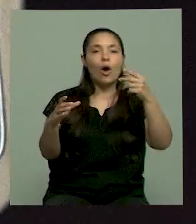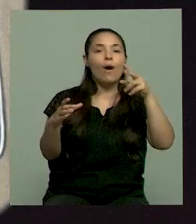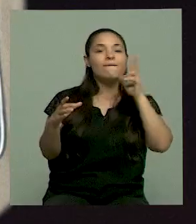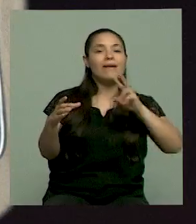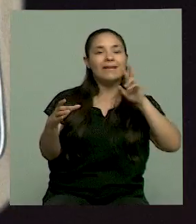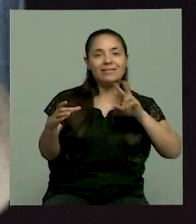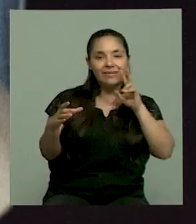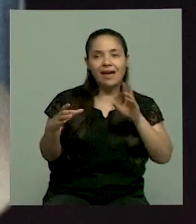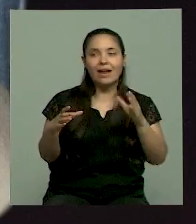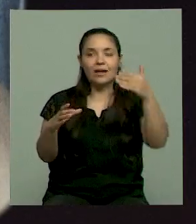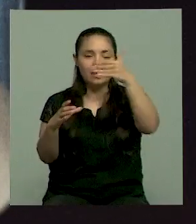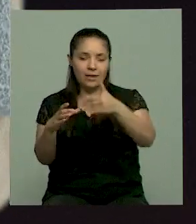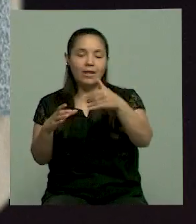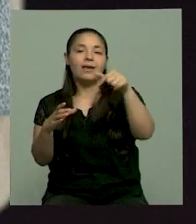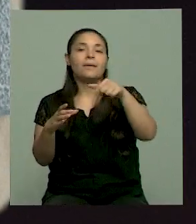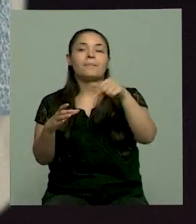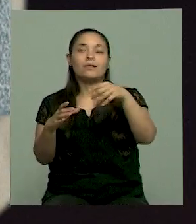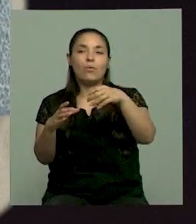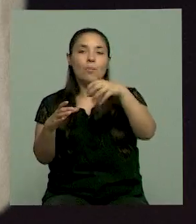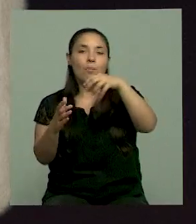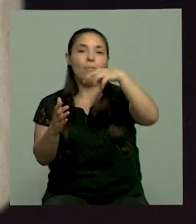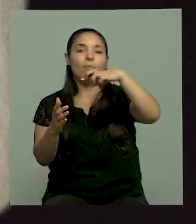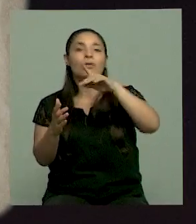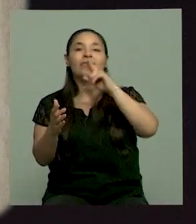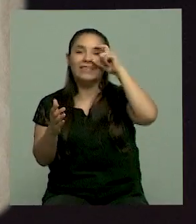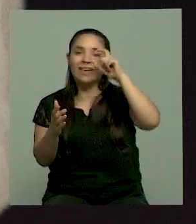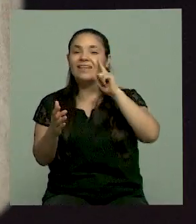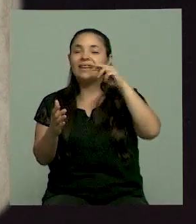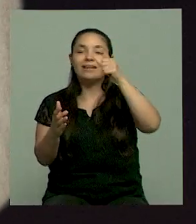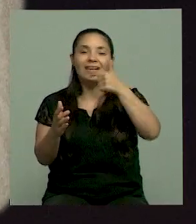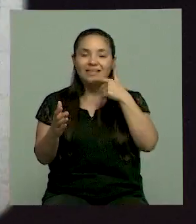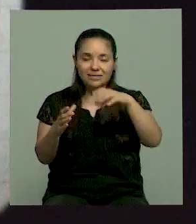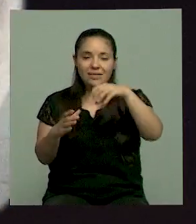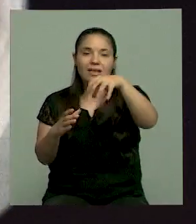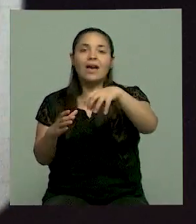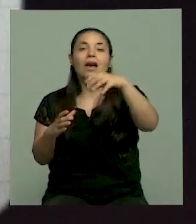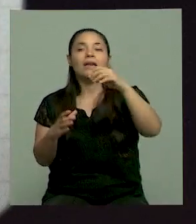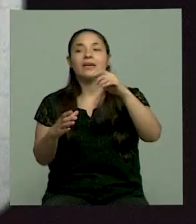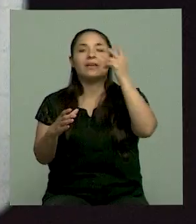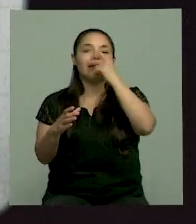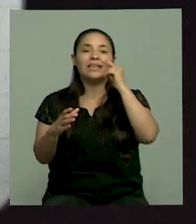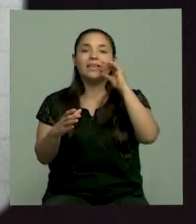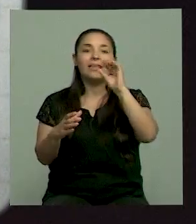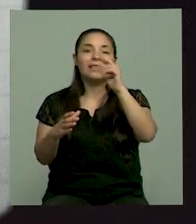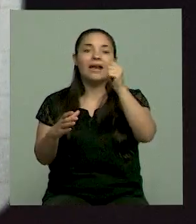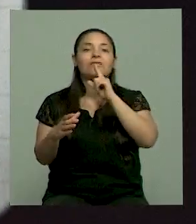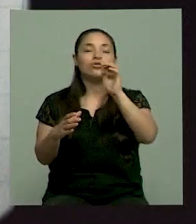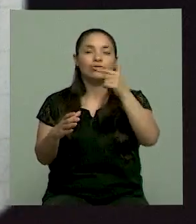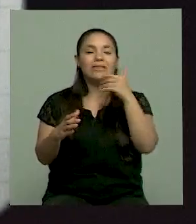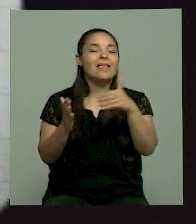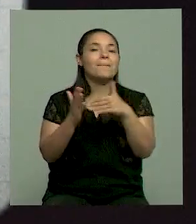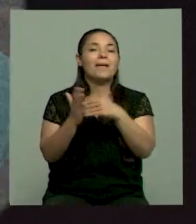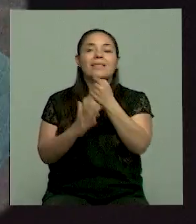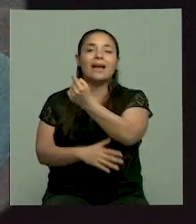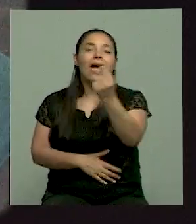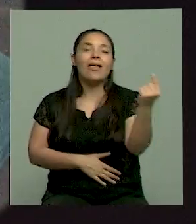proteínas, un cuarto plato de hidratos, y ahí ver qué tipo de vegetales, qué tipo de proteínas y qué tipo de hidratos depende de cada persona. ¿Cómo